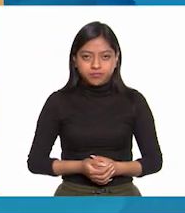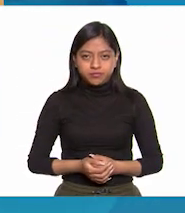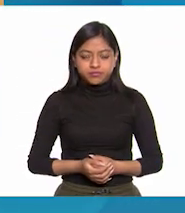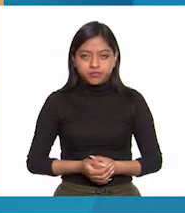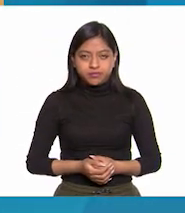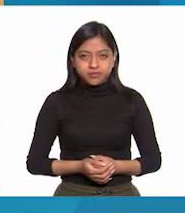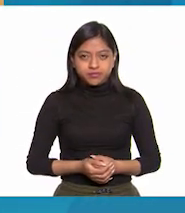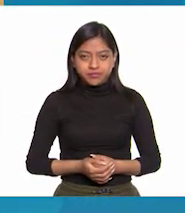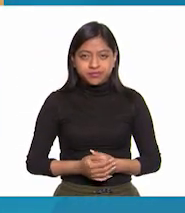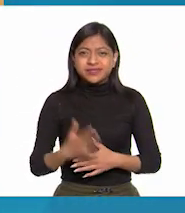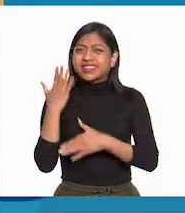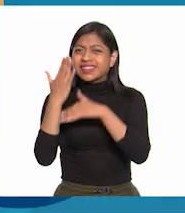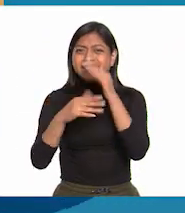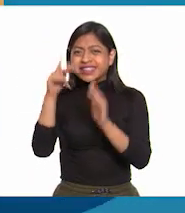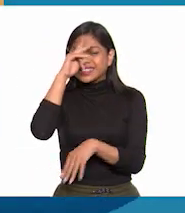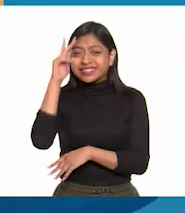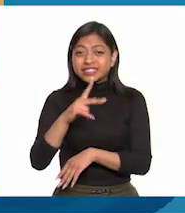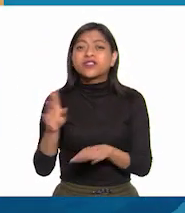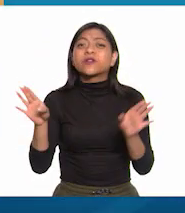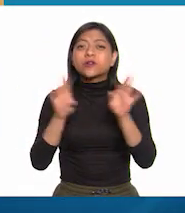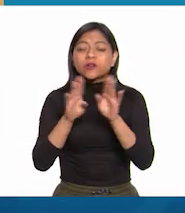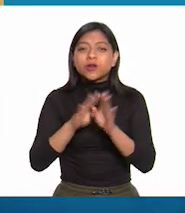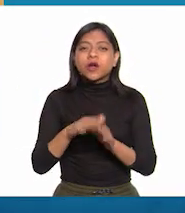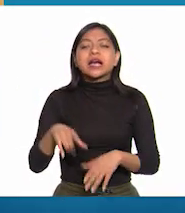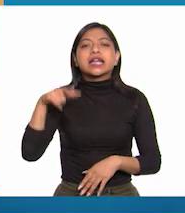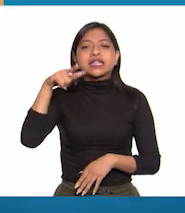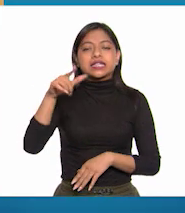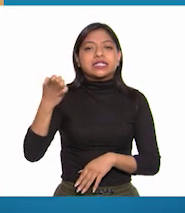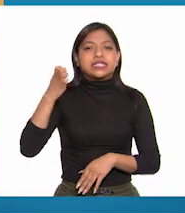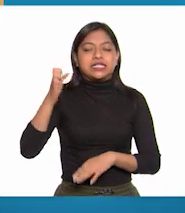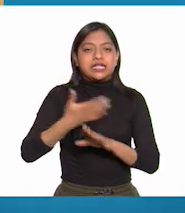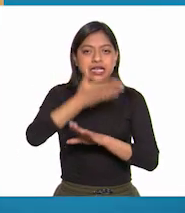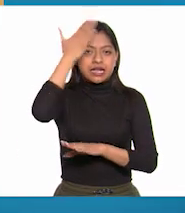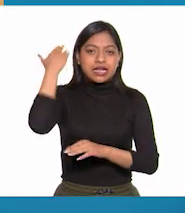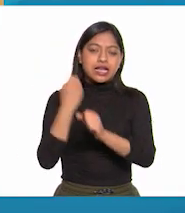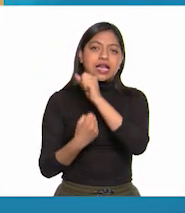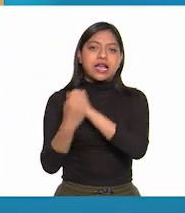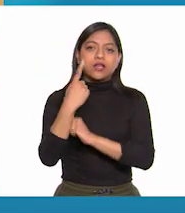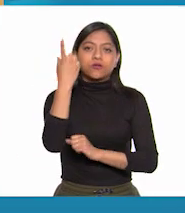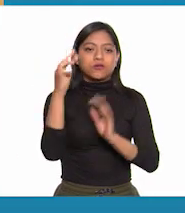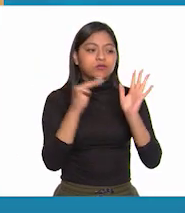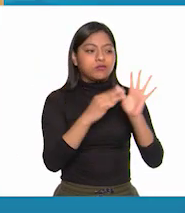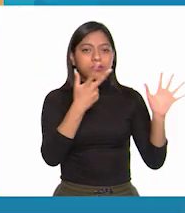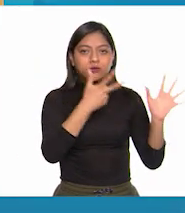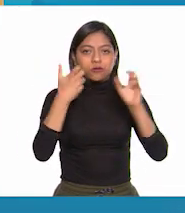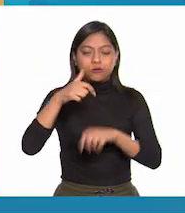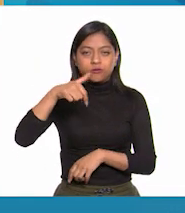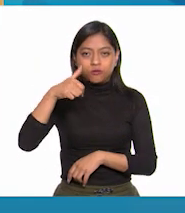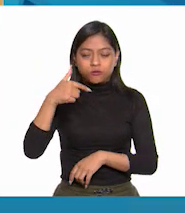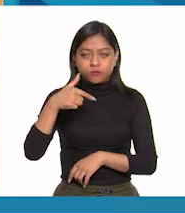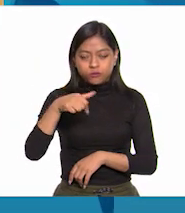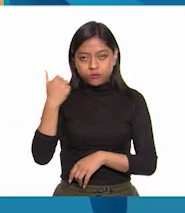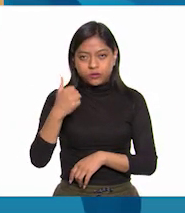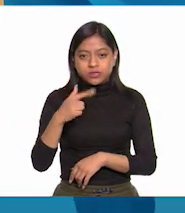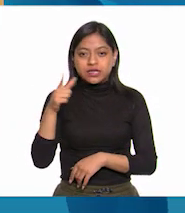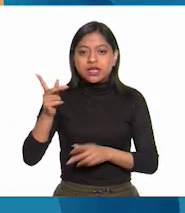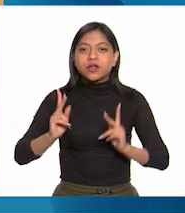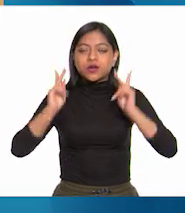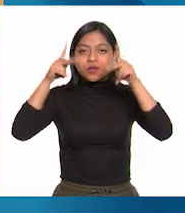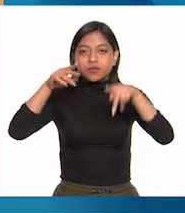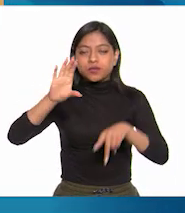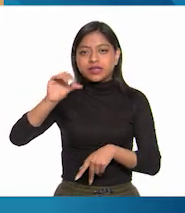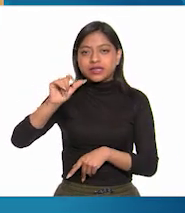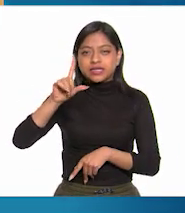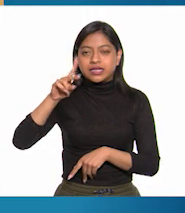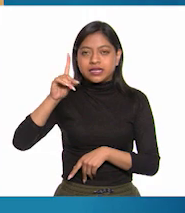El desastre se consumó el 17 de enero de 1811 en Puente de Calderón, cerca de